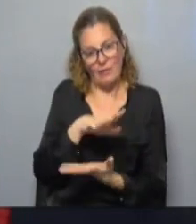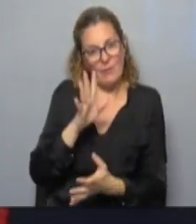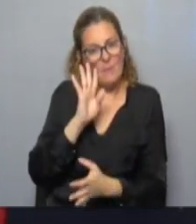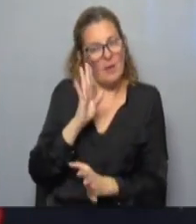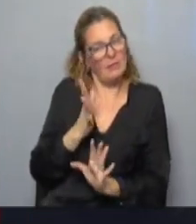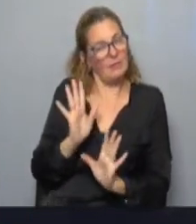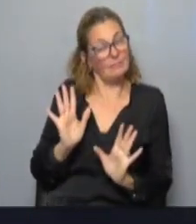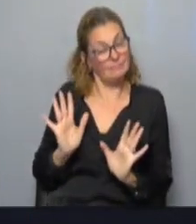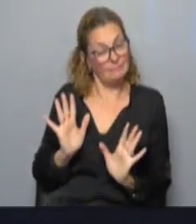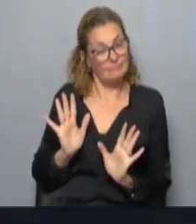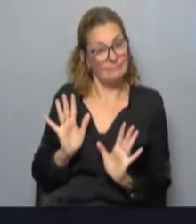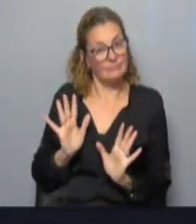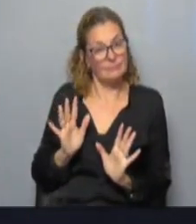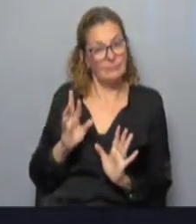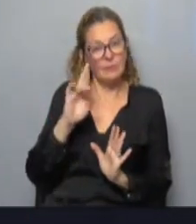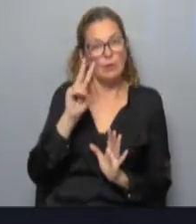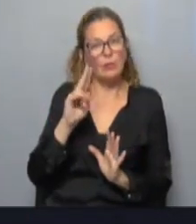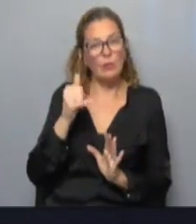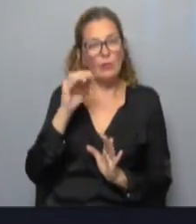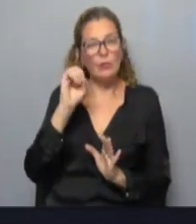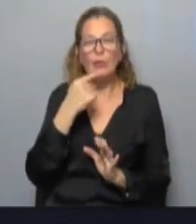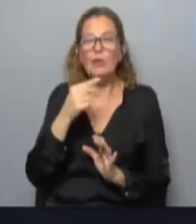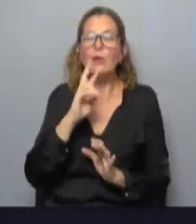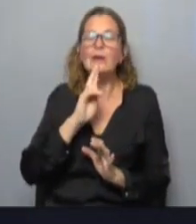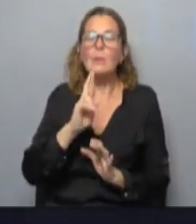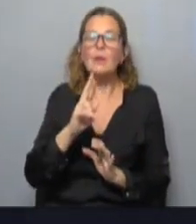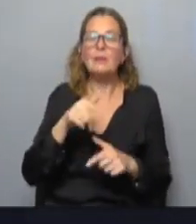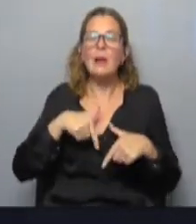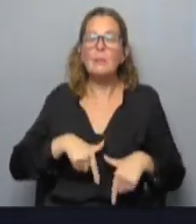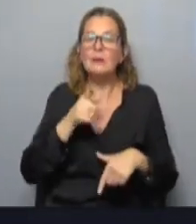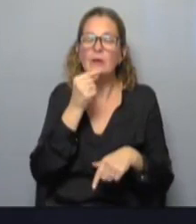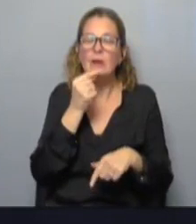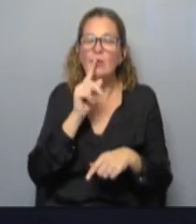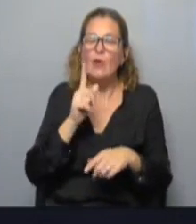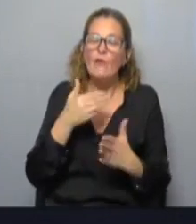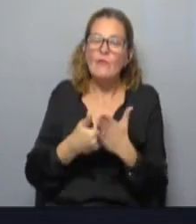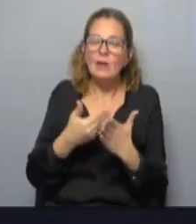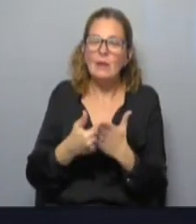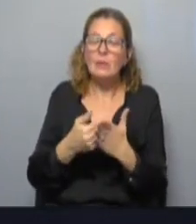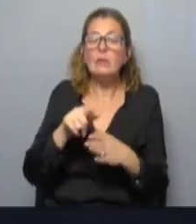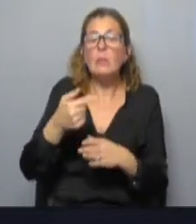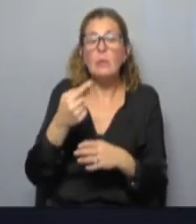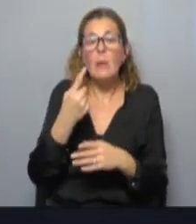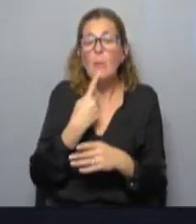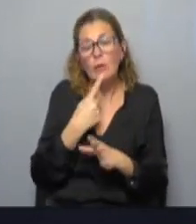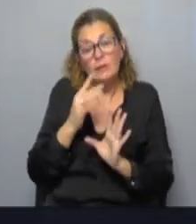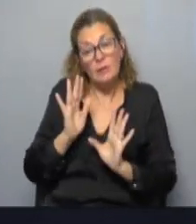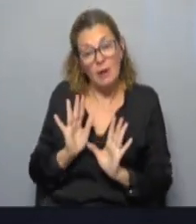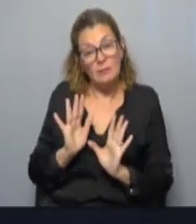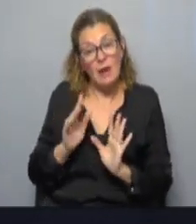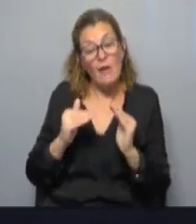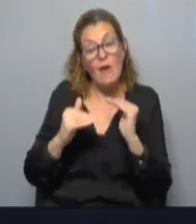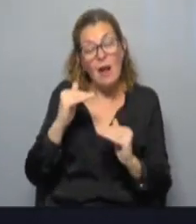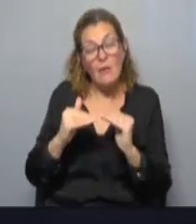desatino. Rubio dijo que si las respuestas que de mañana, Heber, no son suficientes, van a haber consecuencias políticas. ¿Están